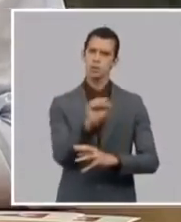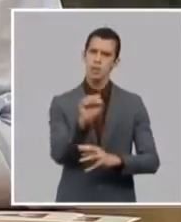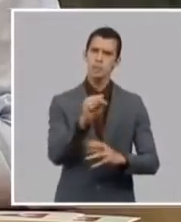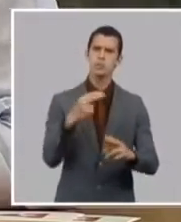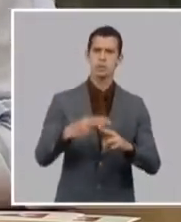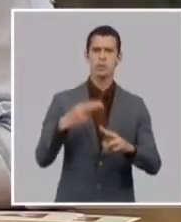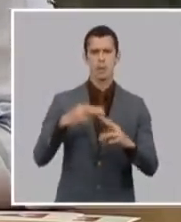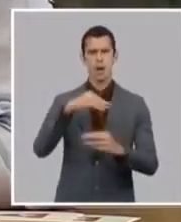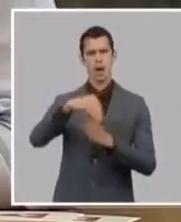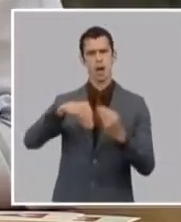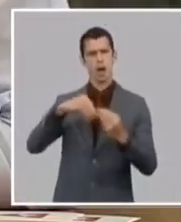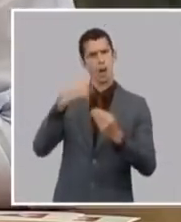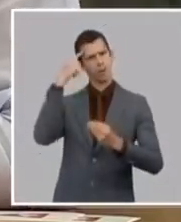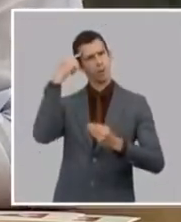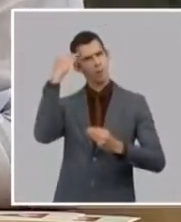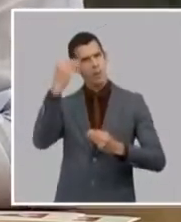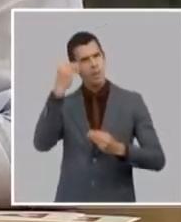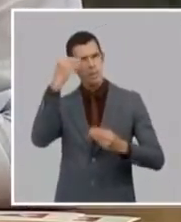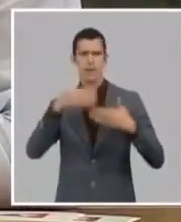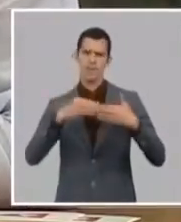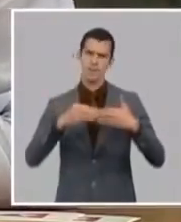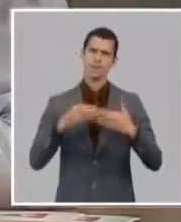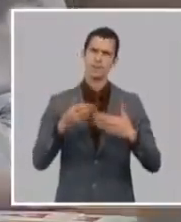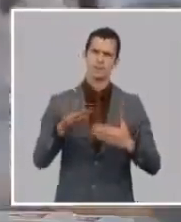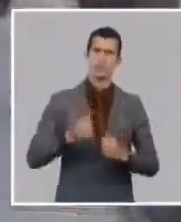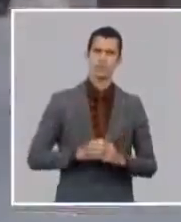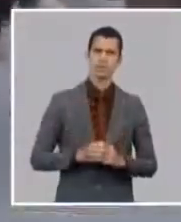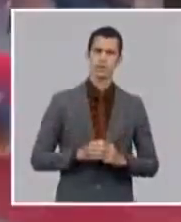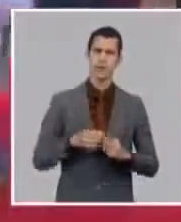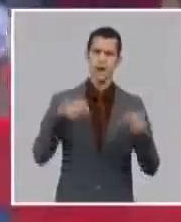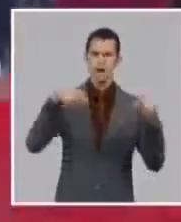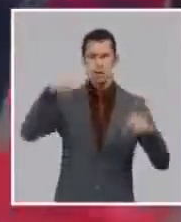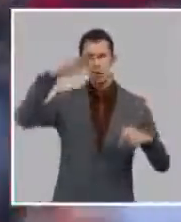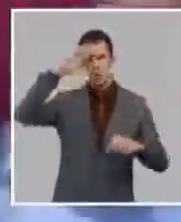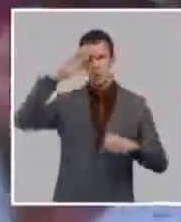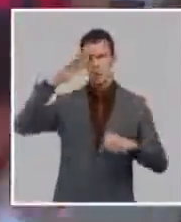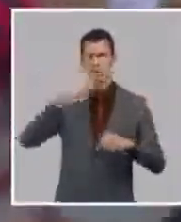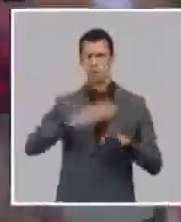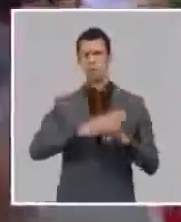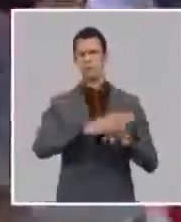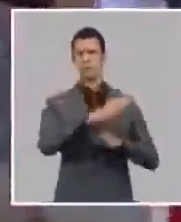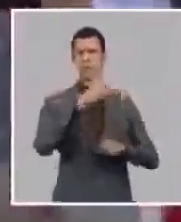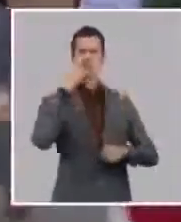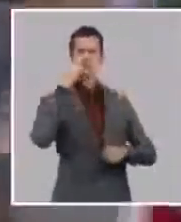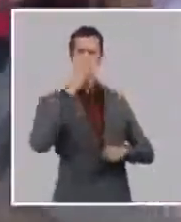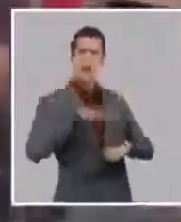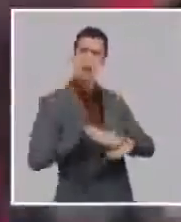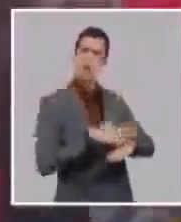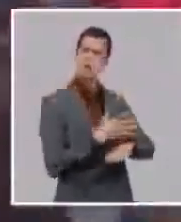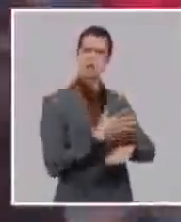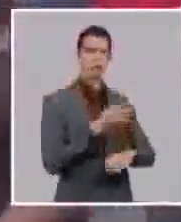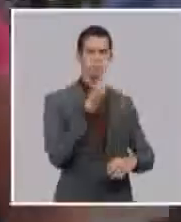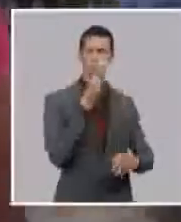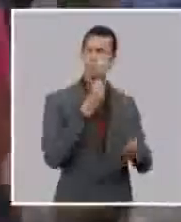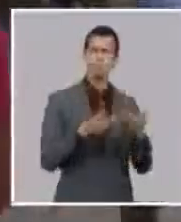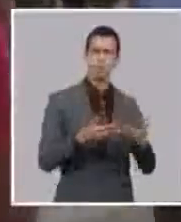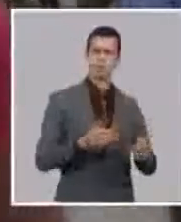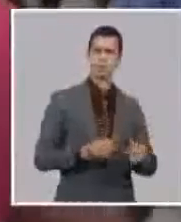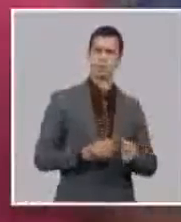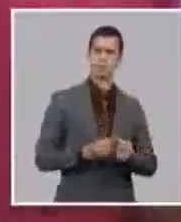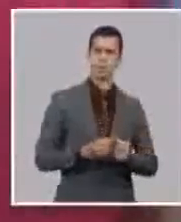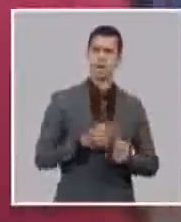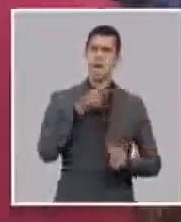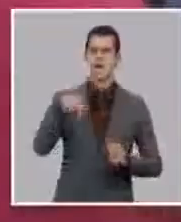la revolución sin distinción de color de la piel sin distinción de género sin distinción de sexo han tenido las